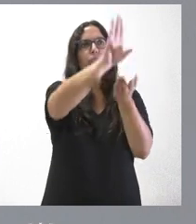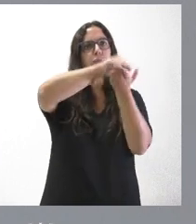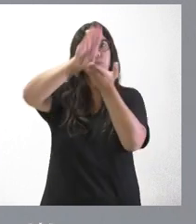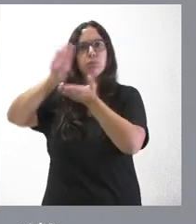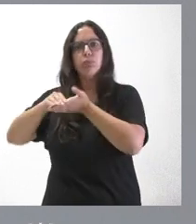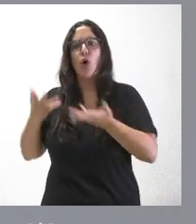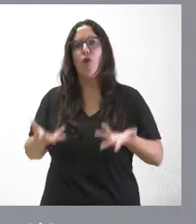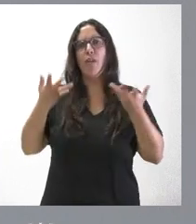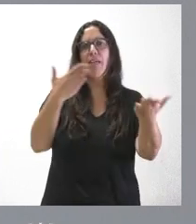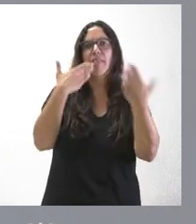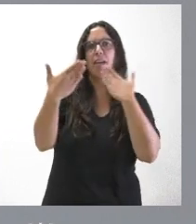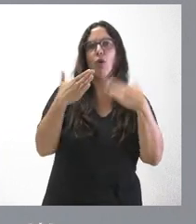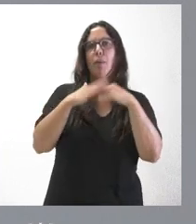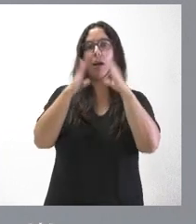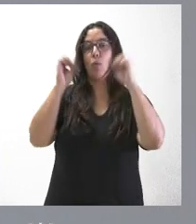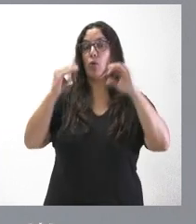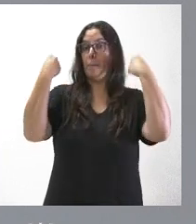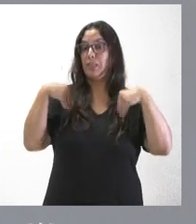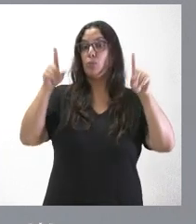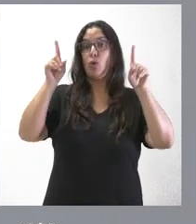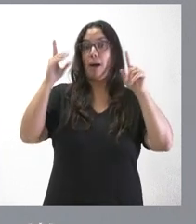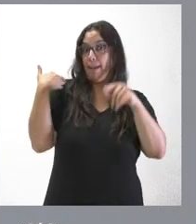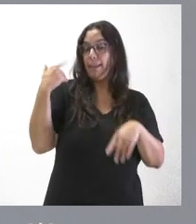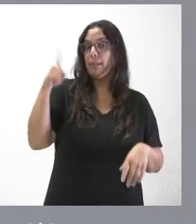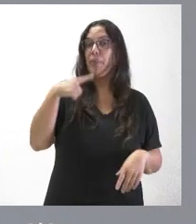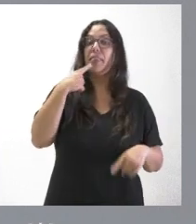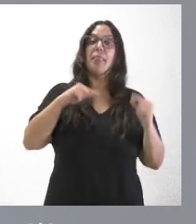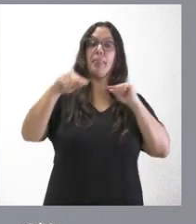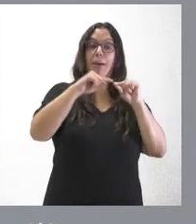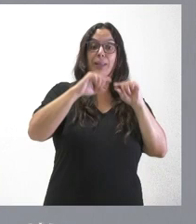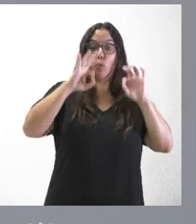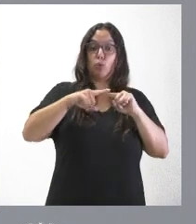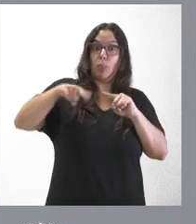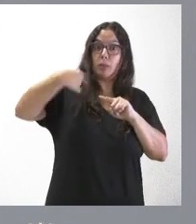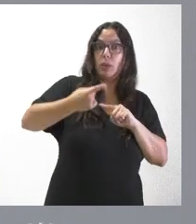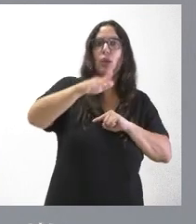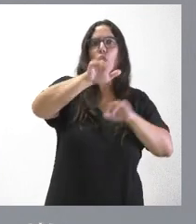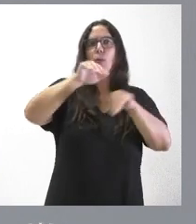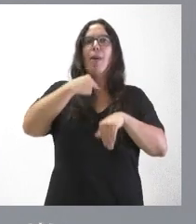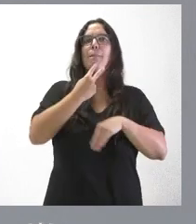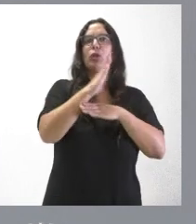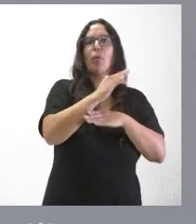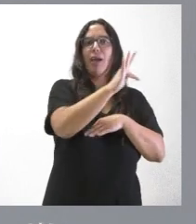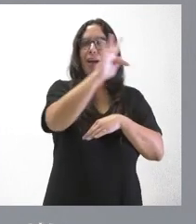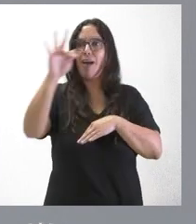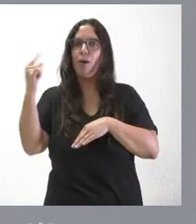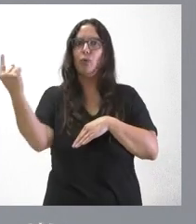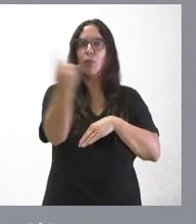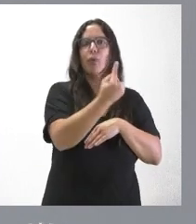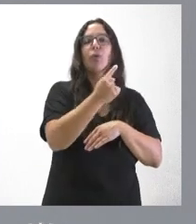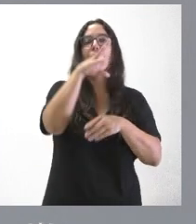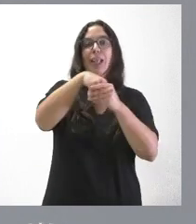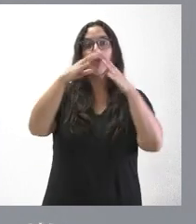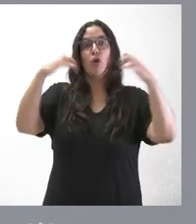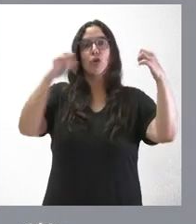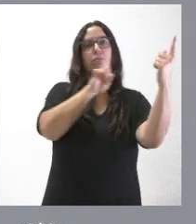al diálogo y al acuerdo. Ayer mismo el propio presidente dijo que después del debate inmediatamente convocará a los portavoces de los grupos políticos con representación parlamentaria